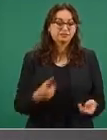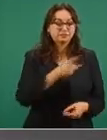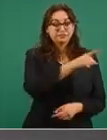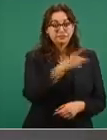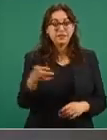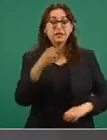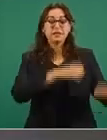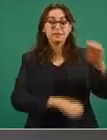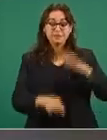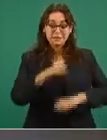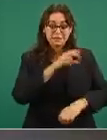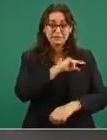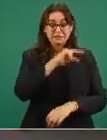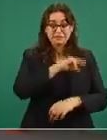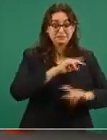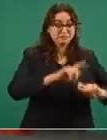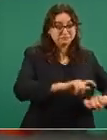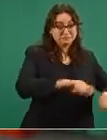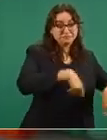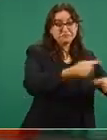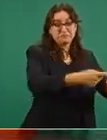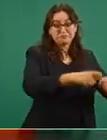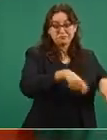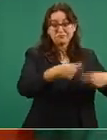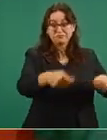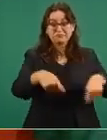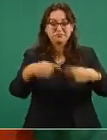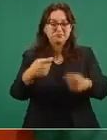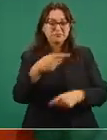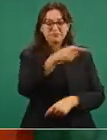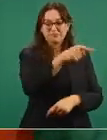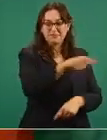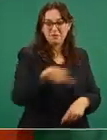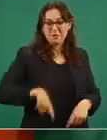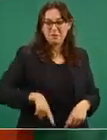tuvieran su propio gobierno. No.